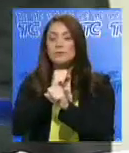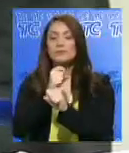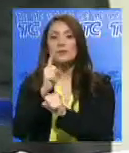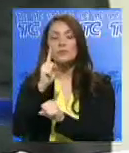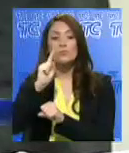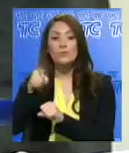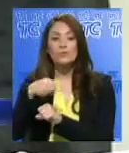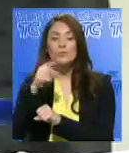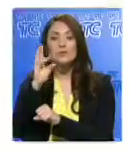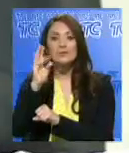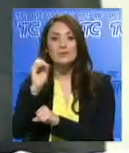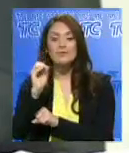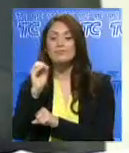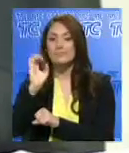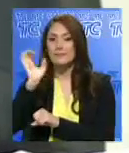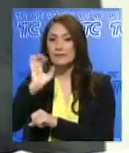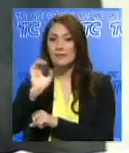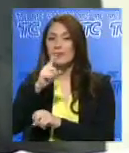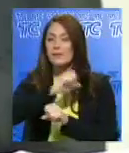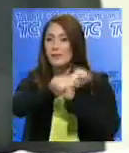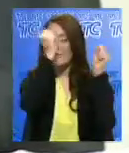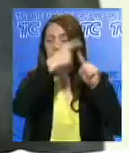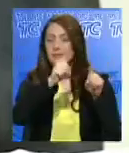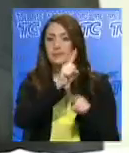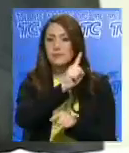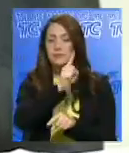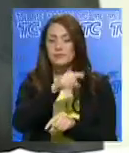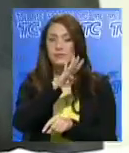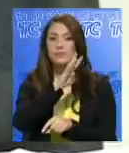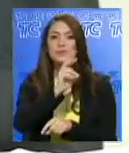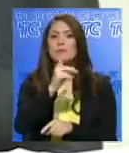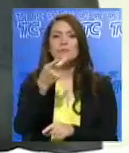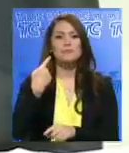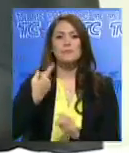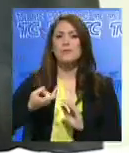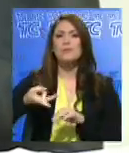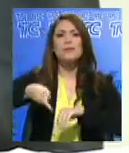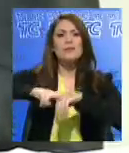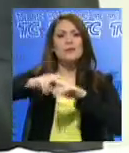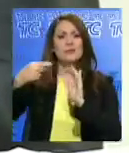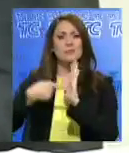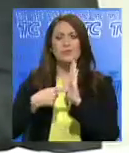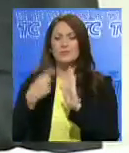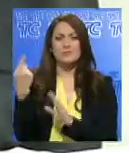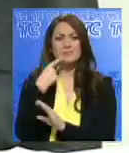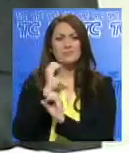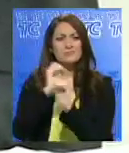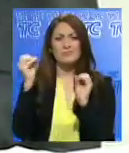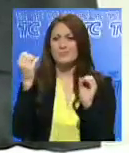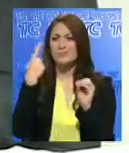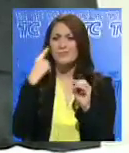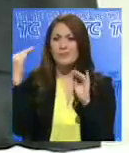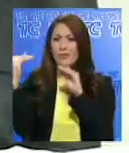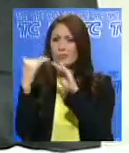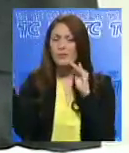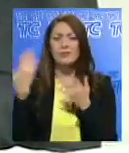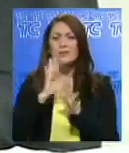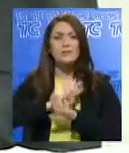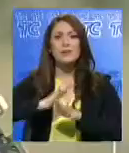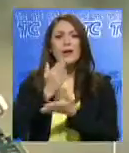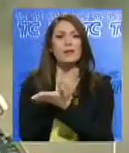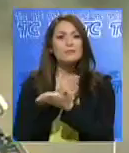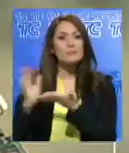,75 centavos. No tiene nada que ver las salvaguardas con la revisión tarifaria que está haciendo este momento el Consejo